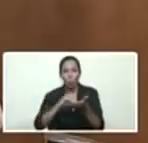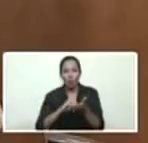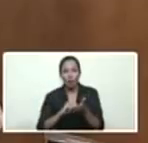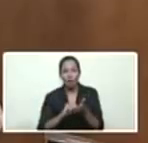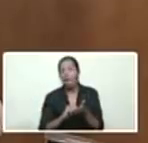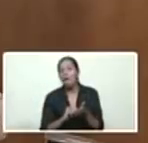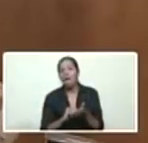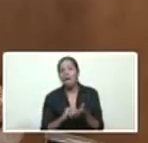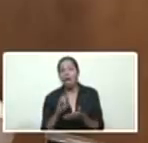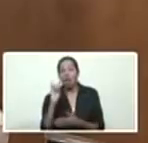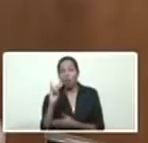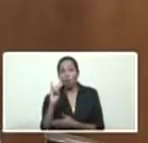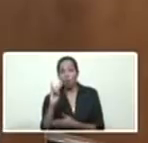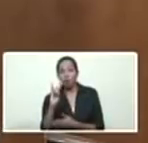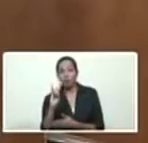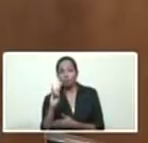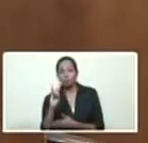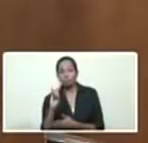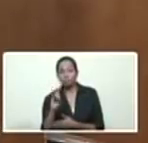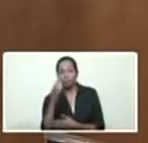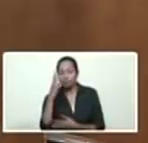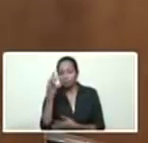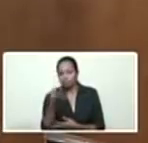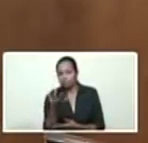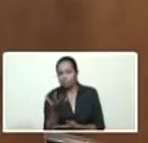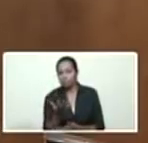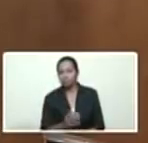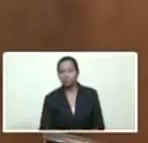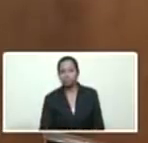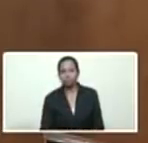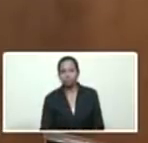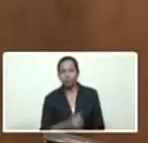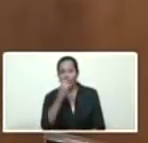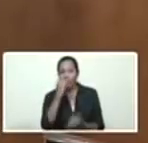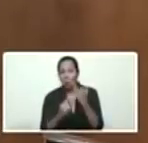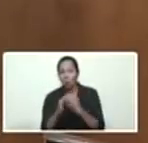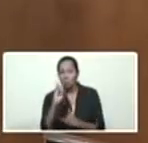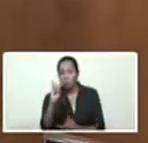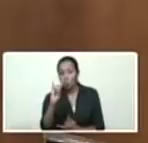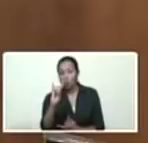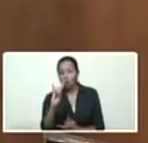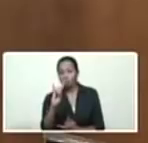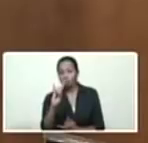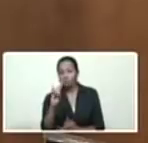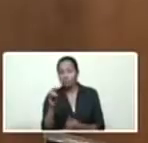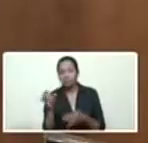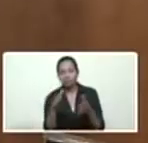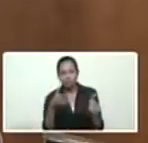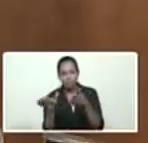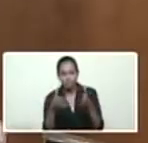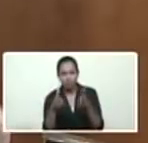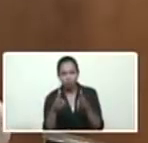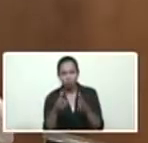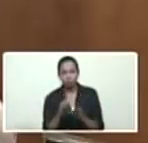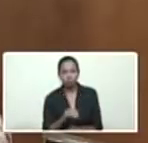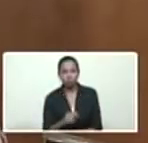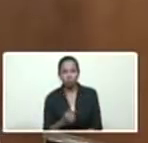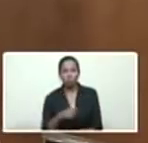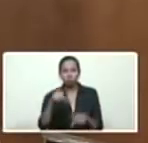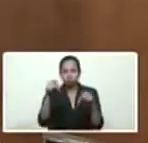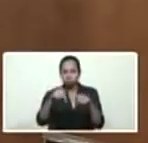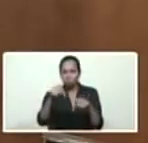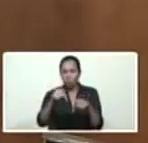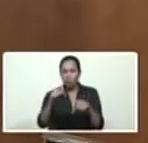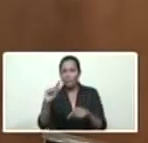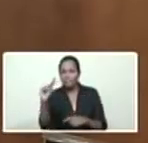pasado exactamente, el último lunes de marzo. Hoy estamos en el primer